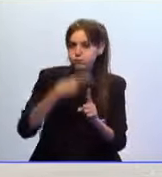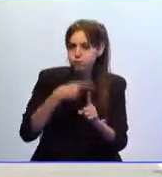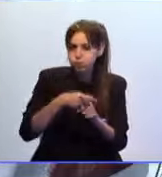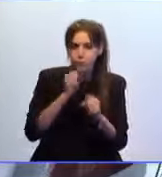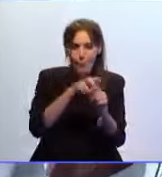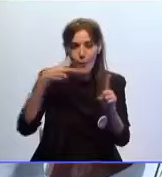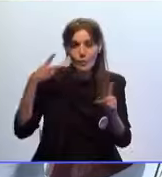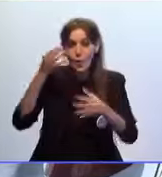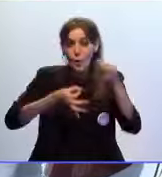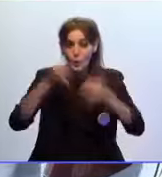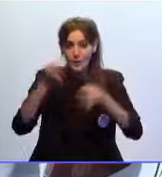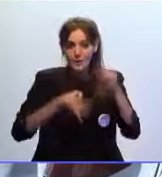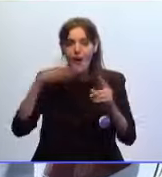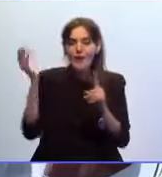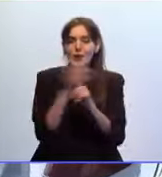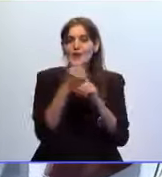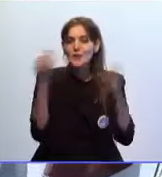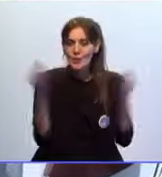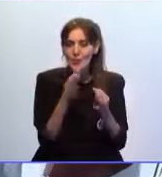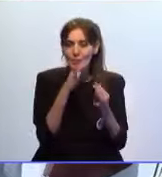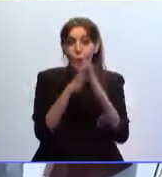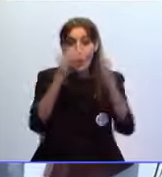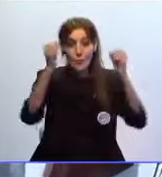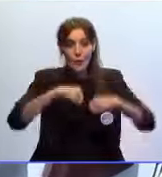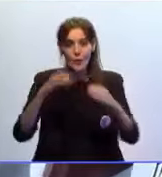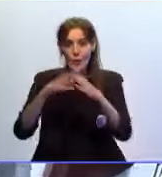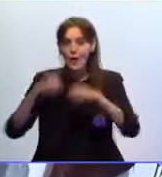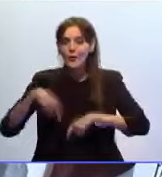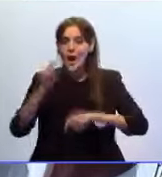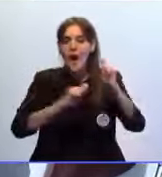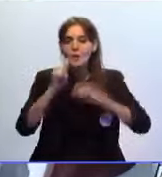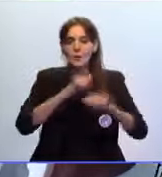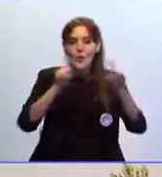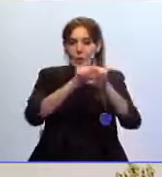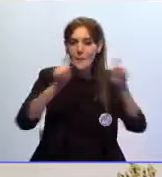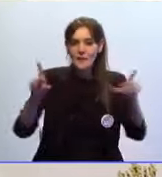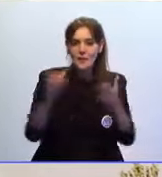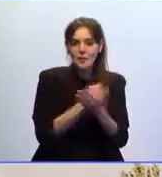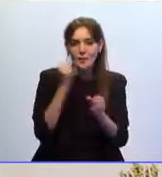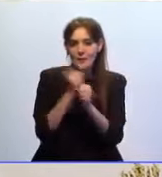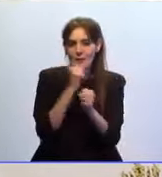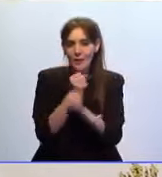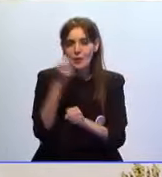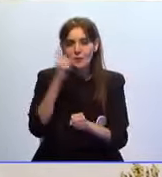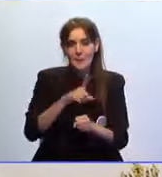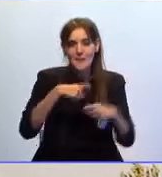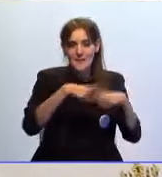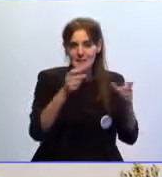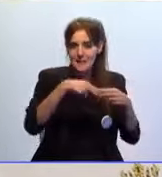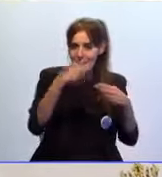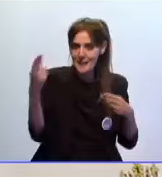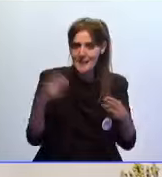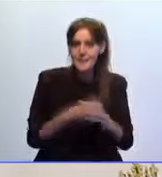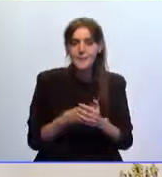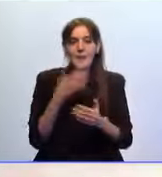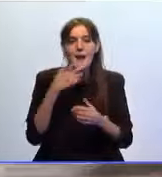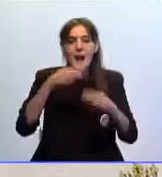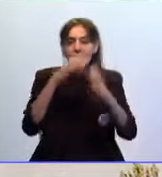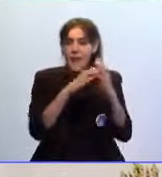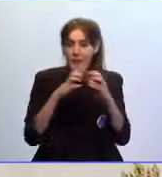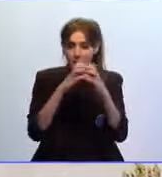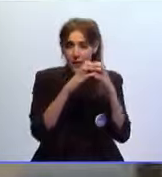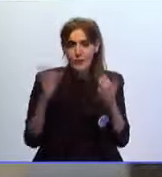punto de vista jurídico, se ha conseguido llegar a un consenso con las asociaciones empresariales y de trabajadores del sector del taxi. Entre las